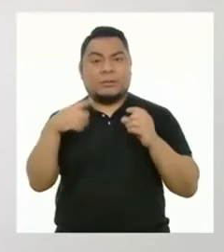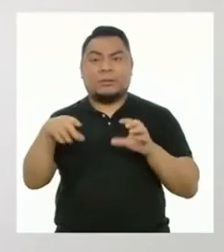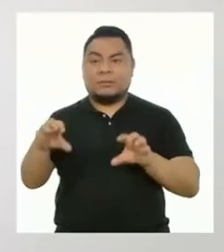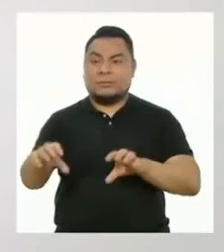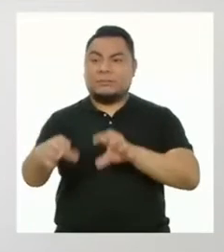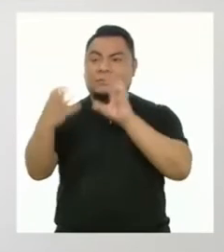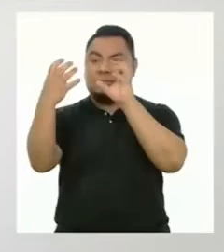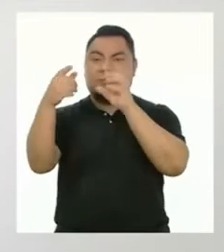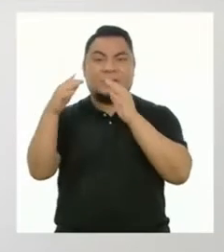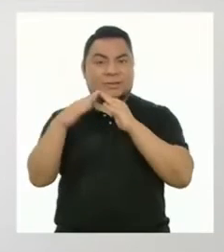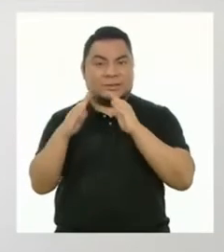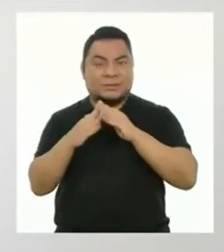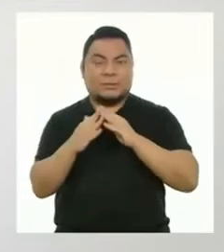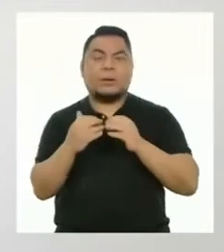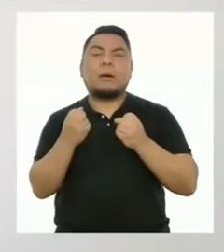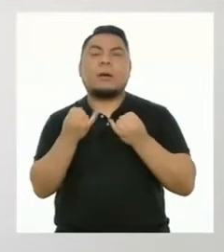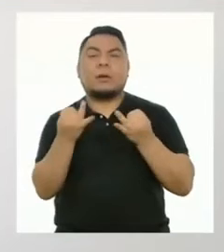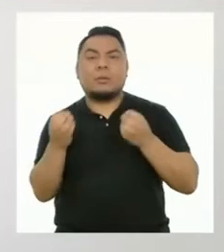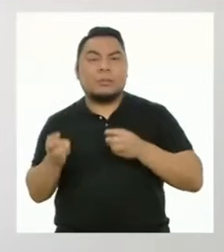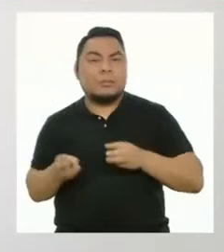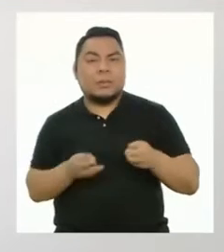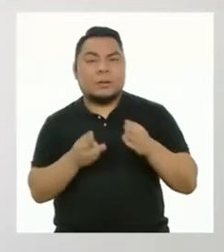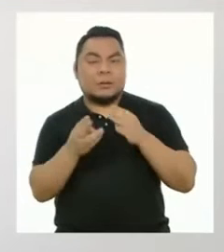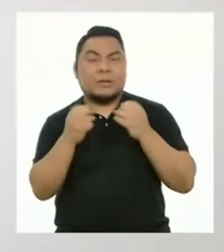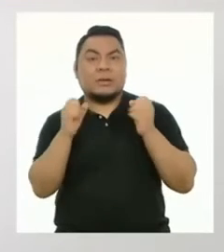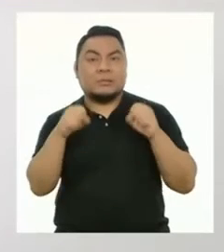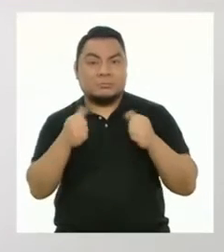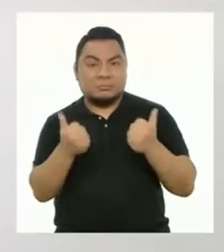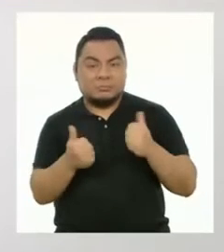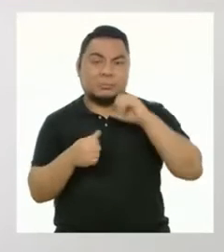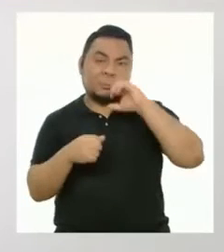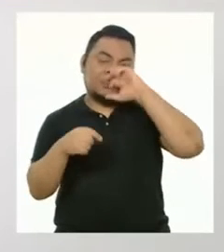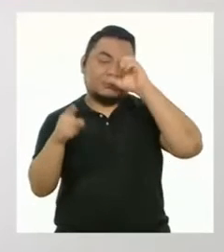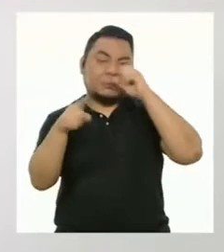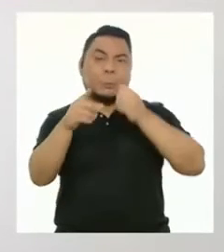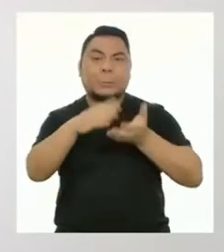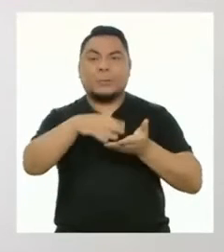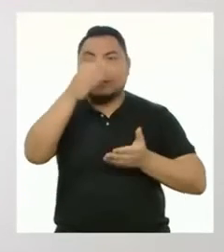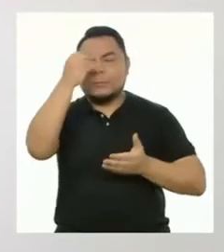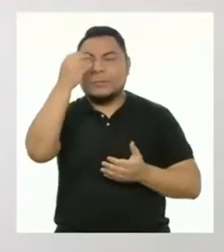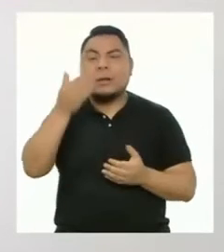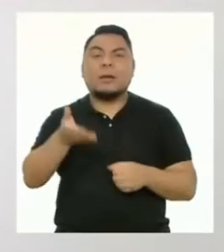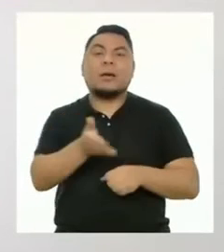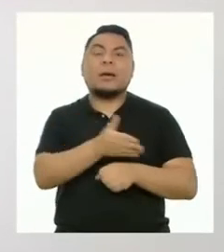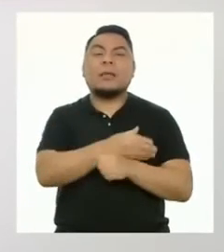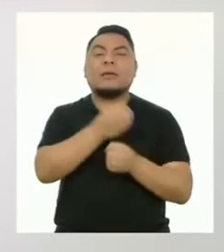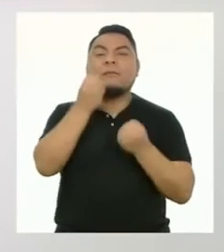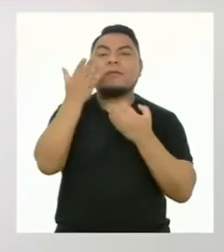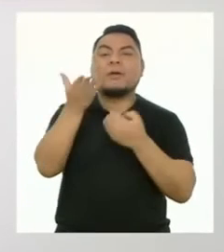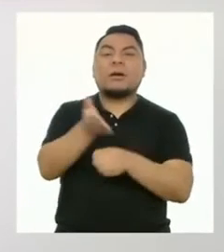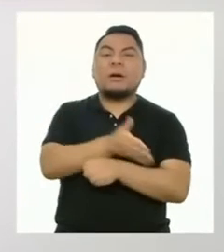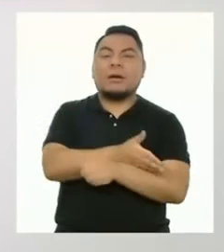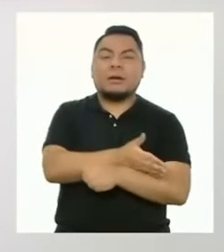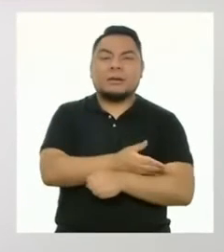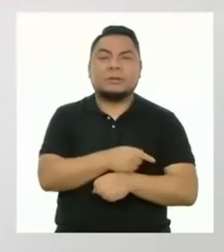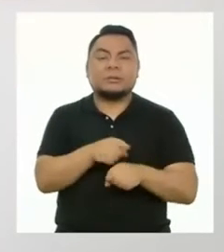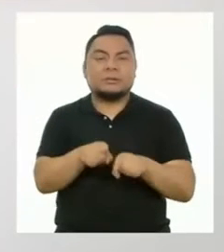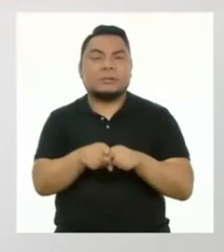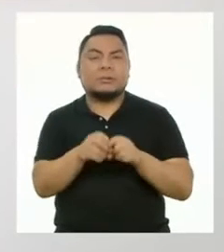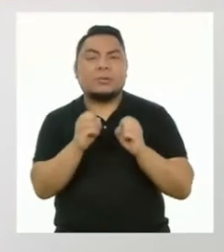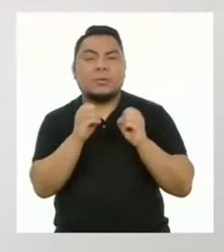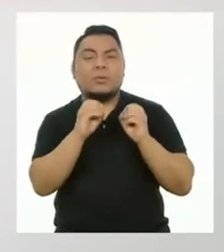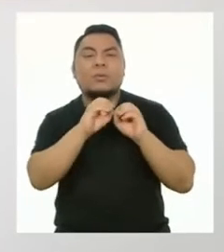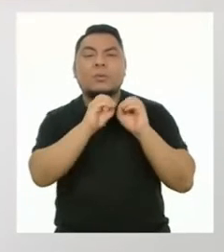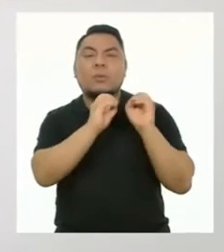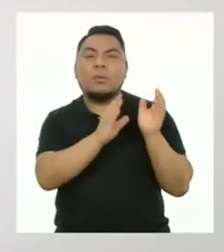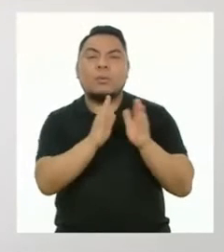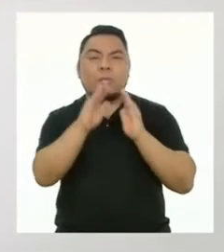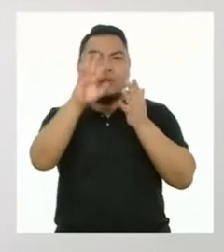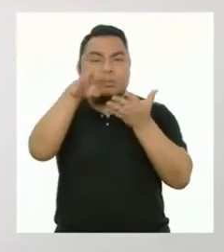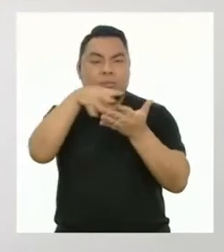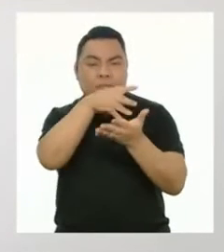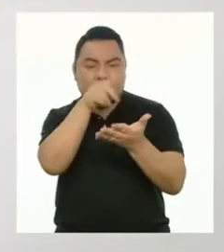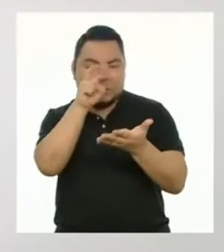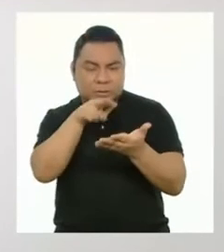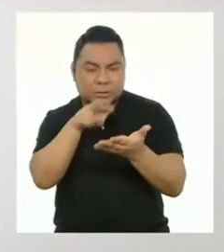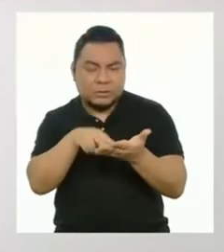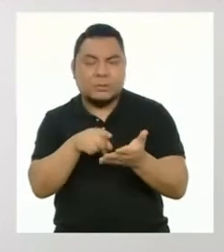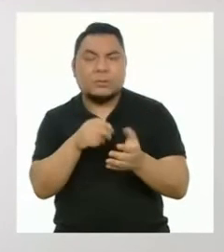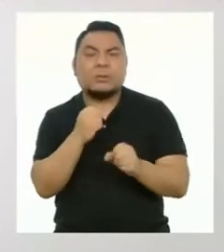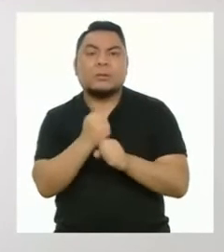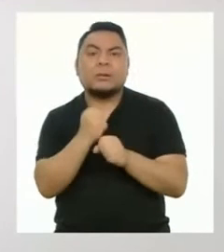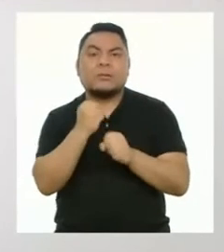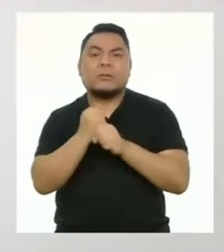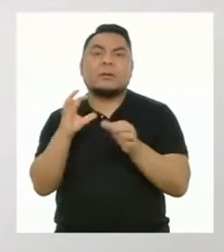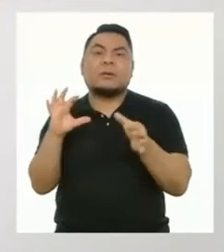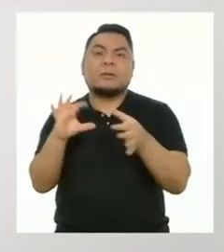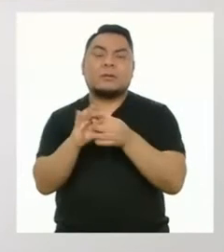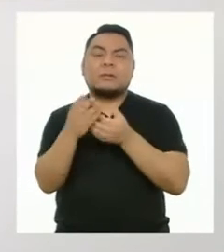virtual, algunas estrategias que funcionan son la obtención previa de información, elaboración de organizadores, el trabajo